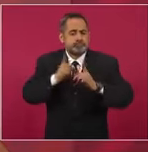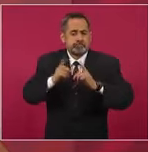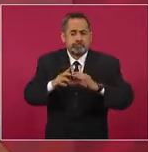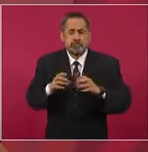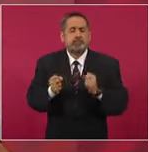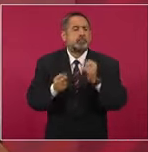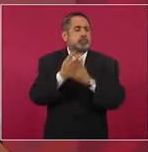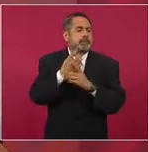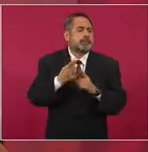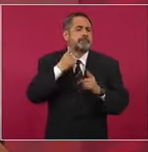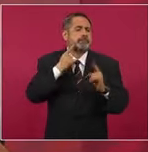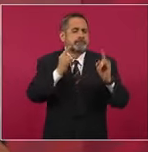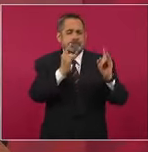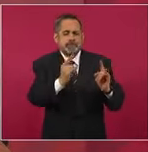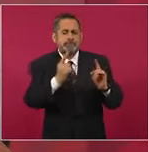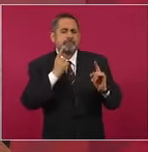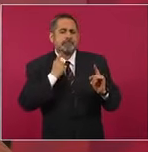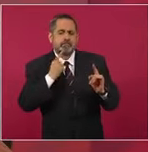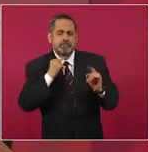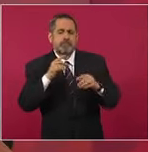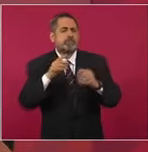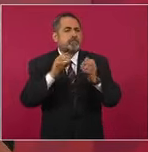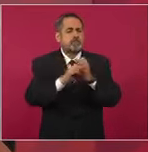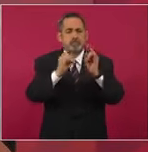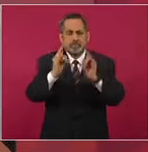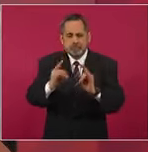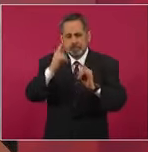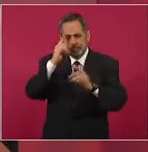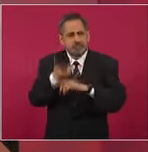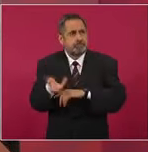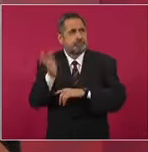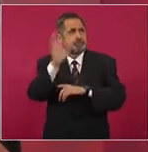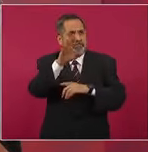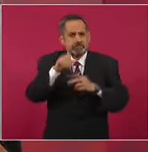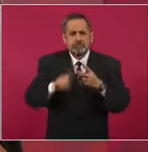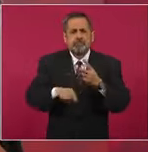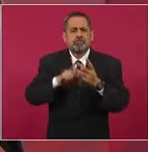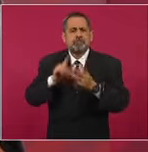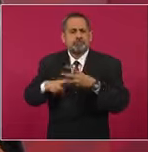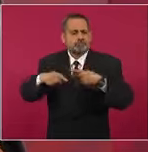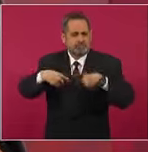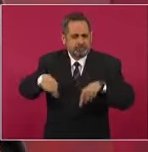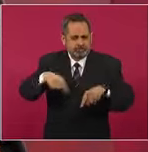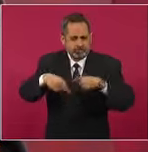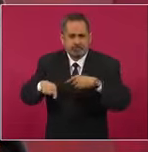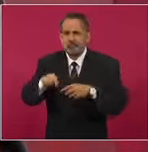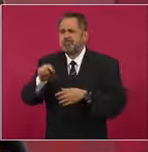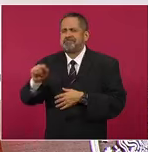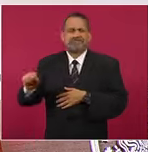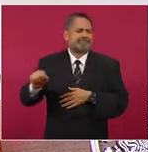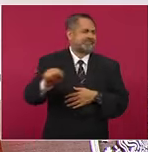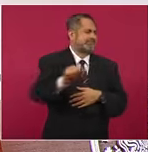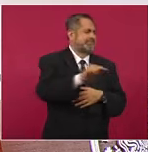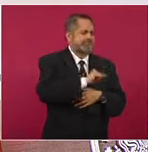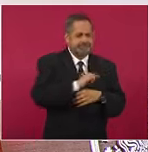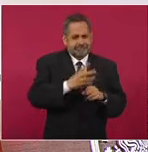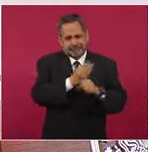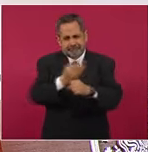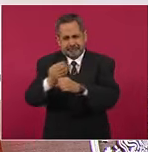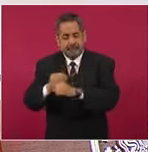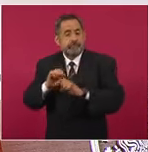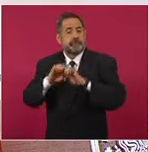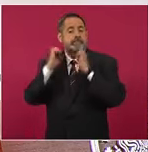canchas de básquet, de boli, de fútbol, estadios, de